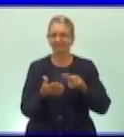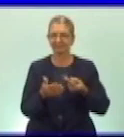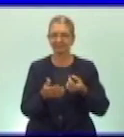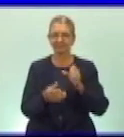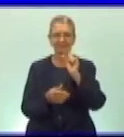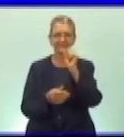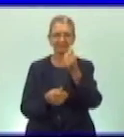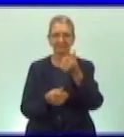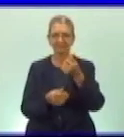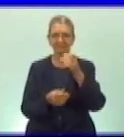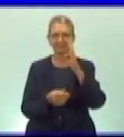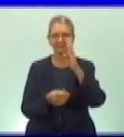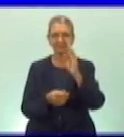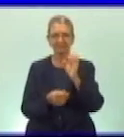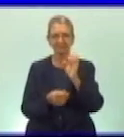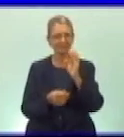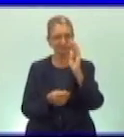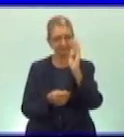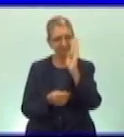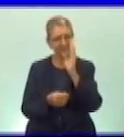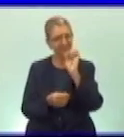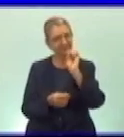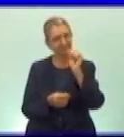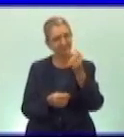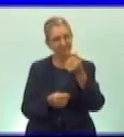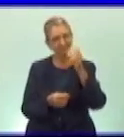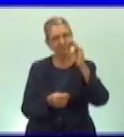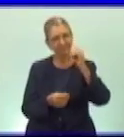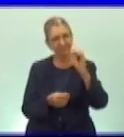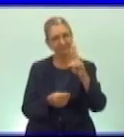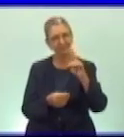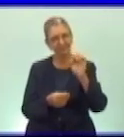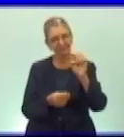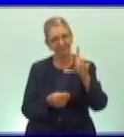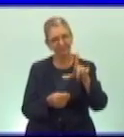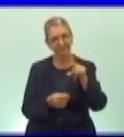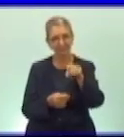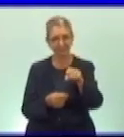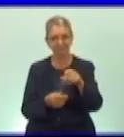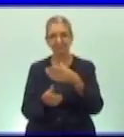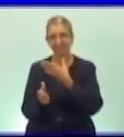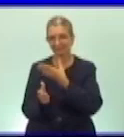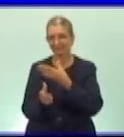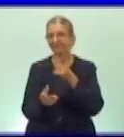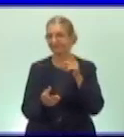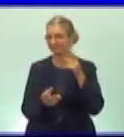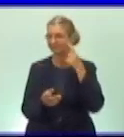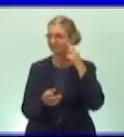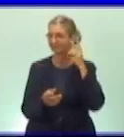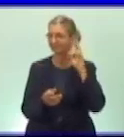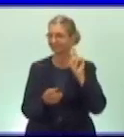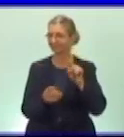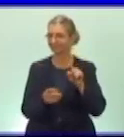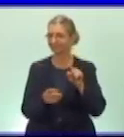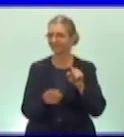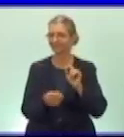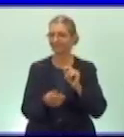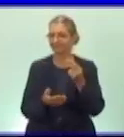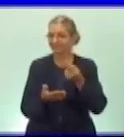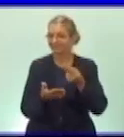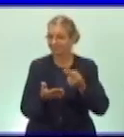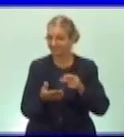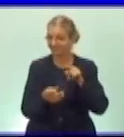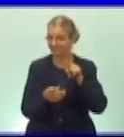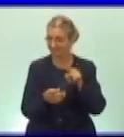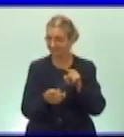Samuel Bellos y la otra imagen que le pusimos allí para que los identificaran ahí lo tienen a él dibujando